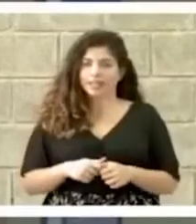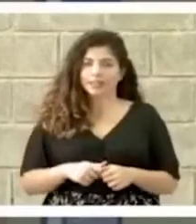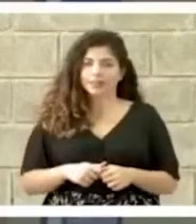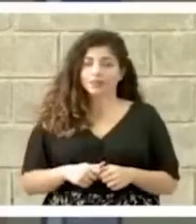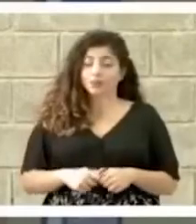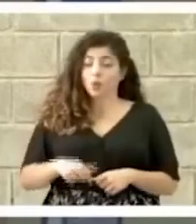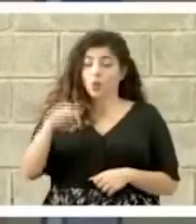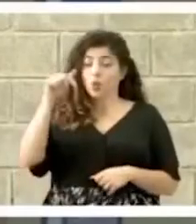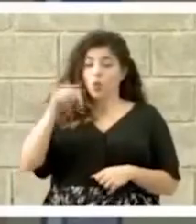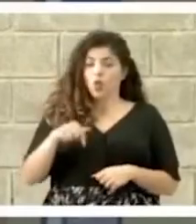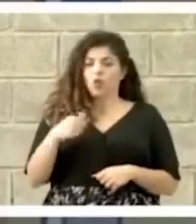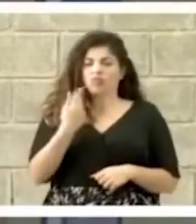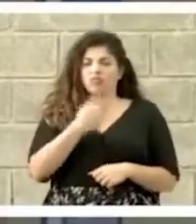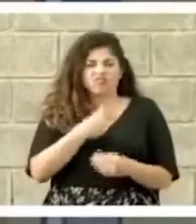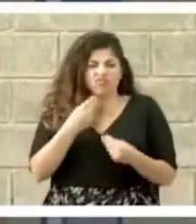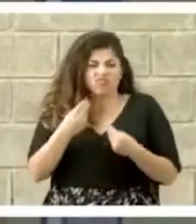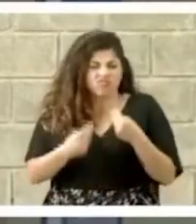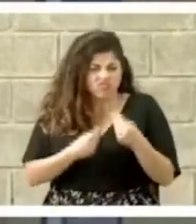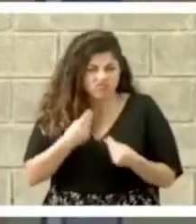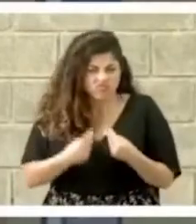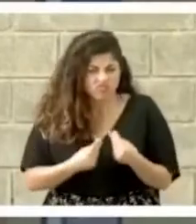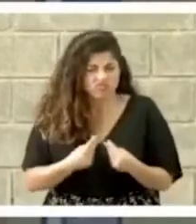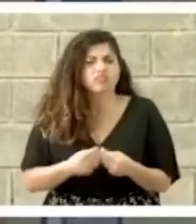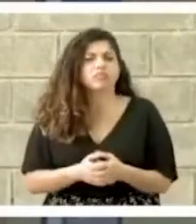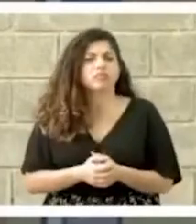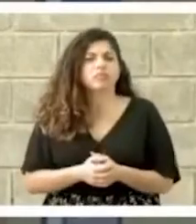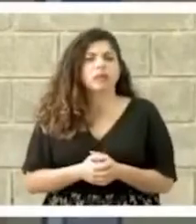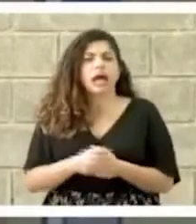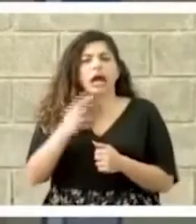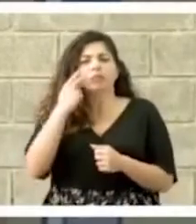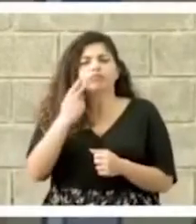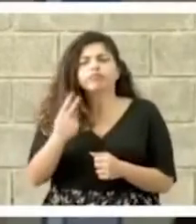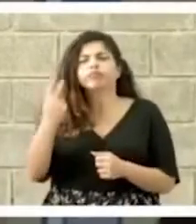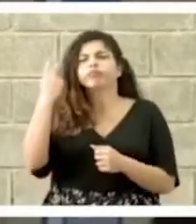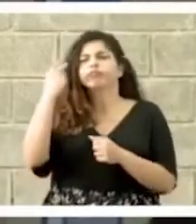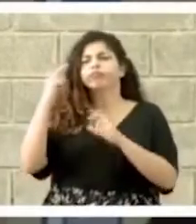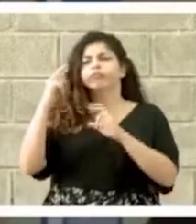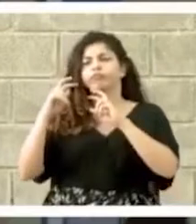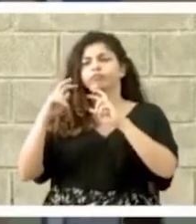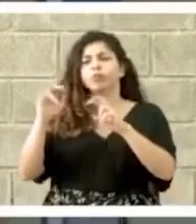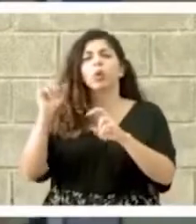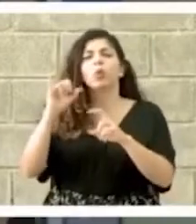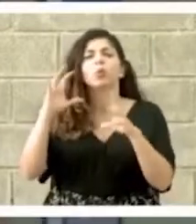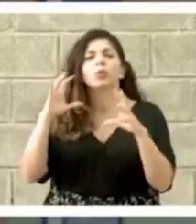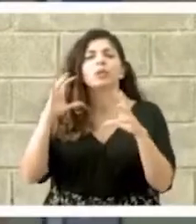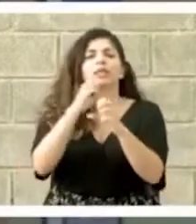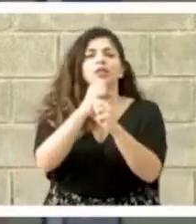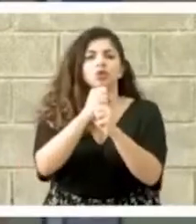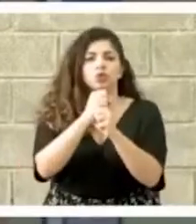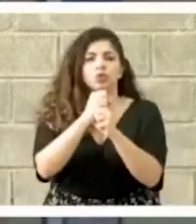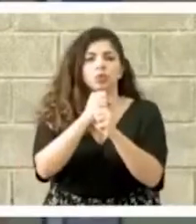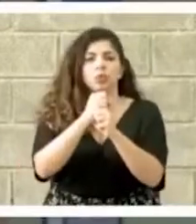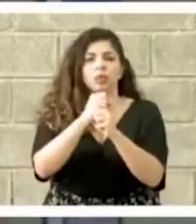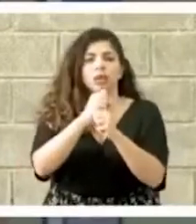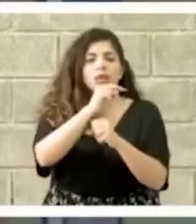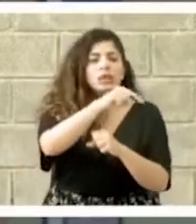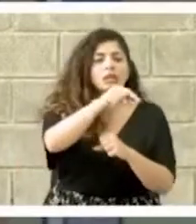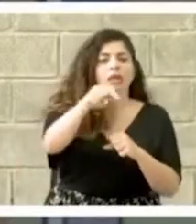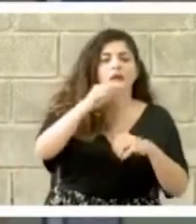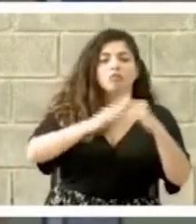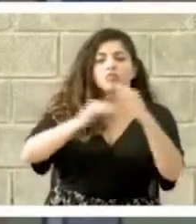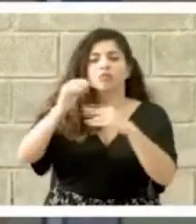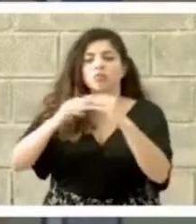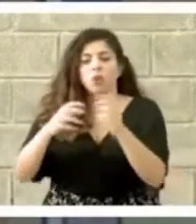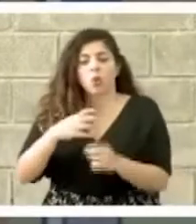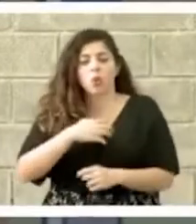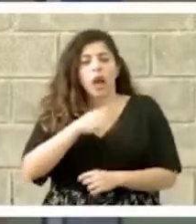Hoy lo que vamos a hacer es hacer un repaso, un resumen de la infraestructura de la